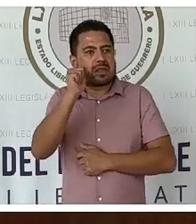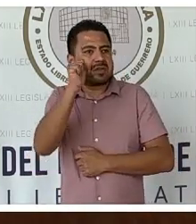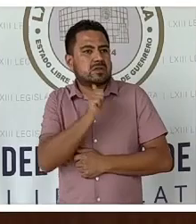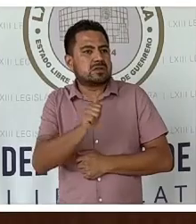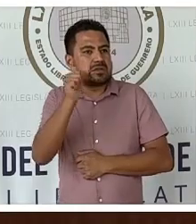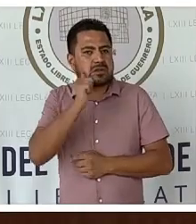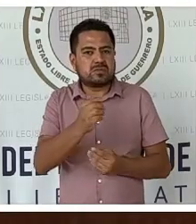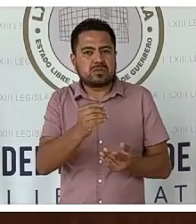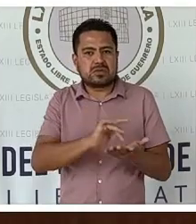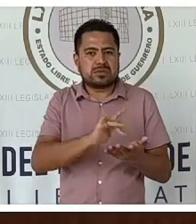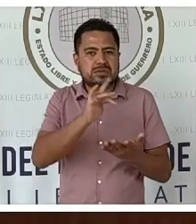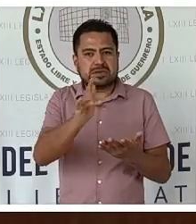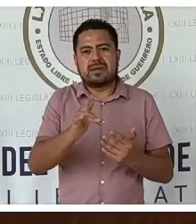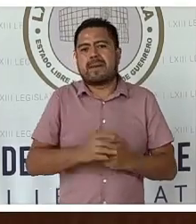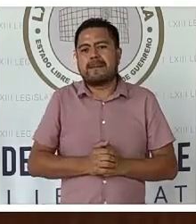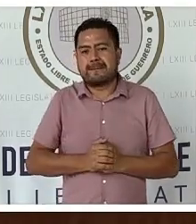Muchas gracias.